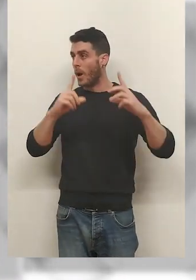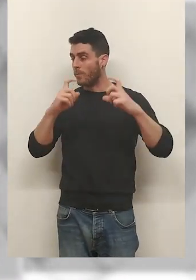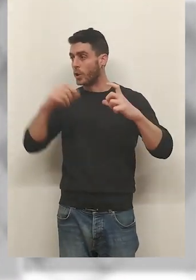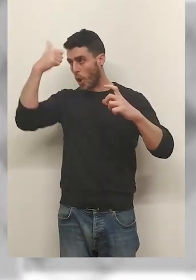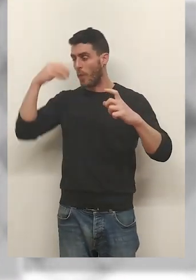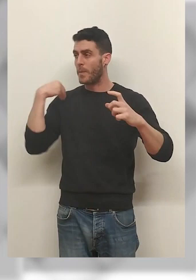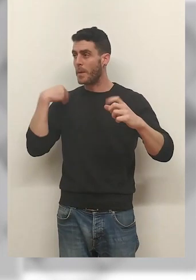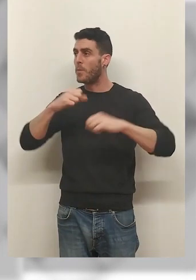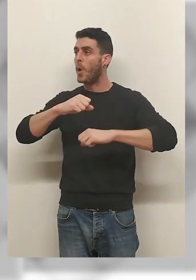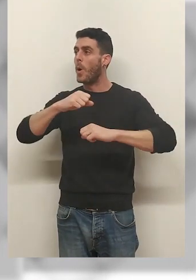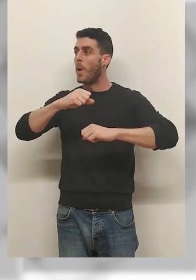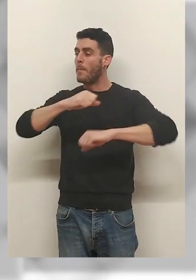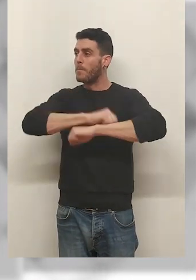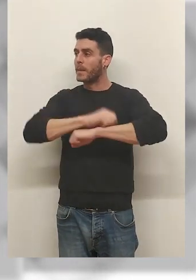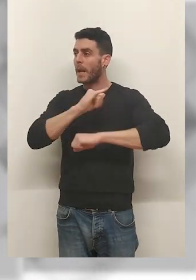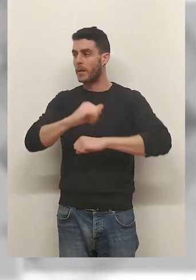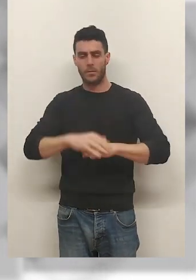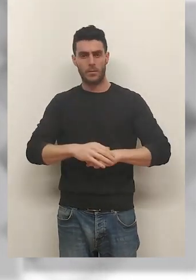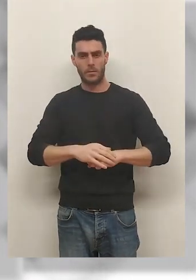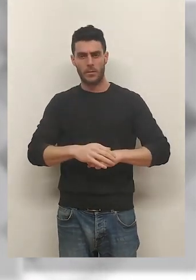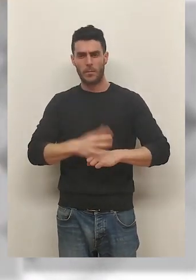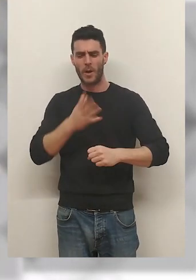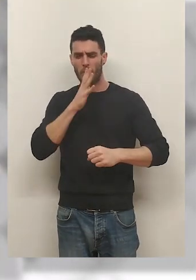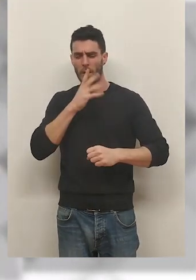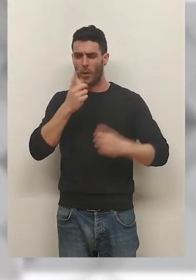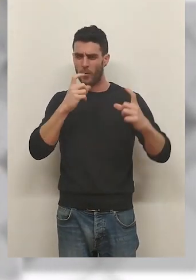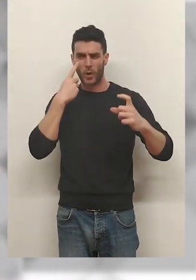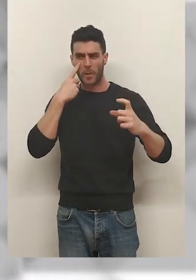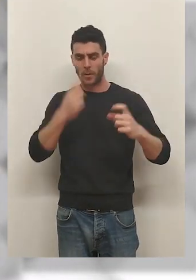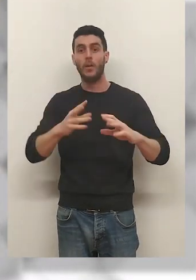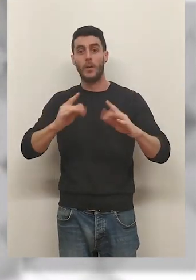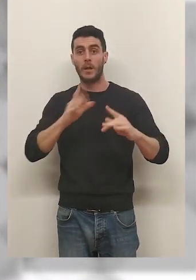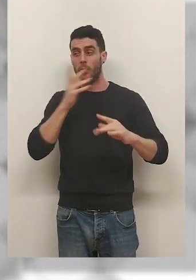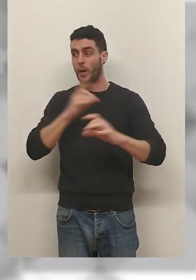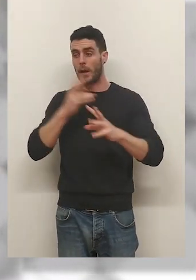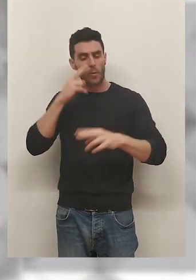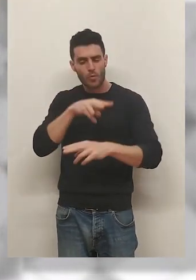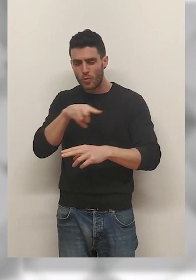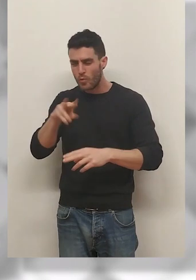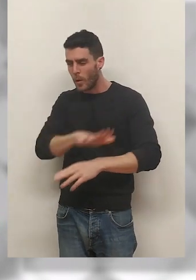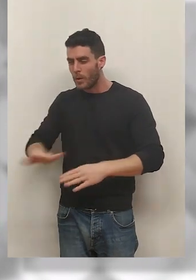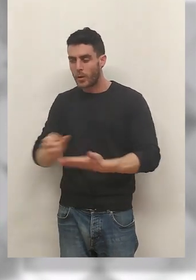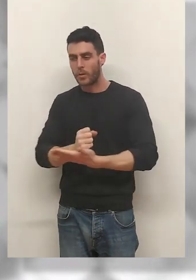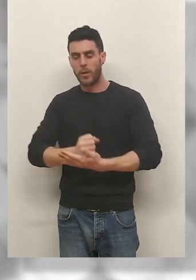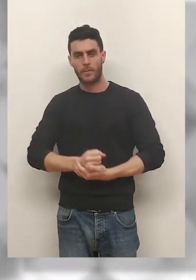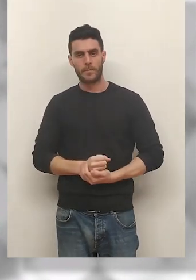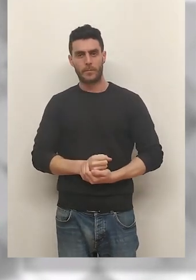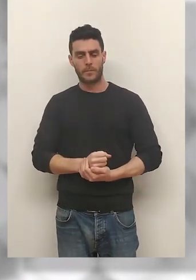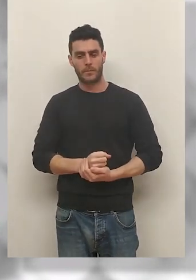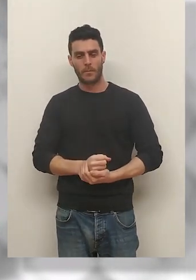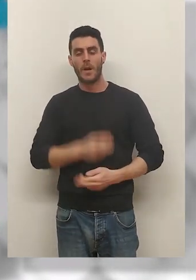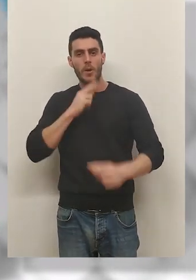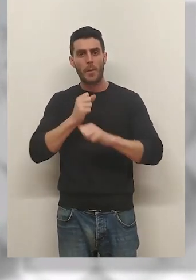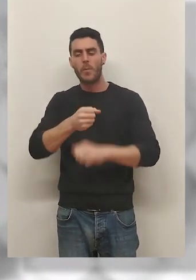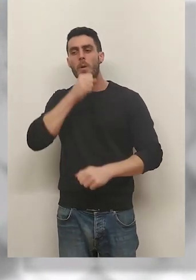foto de este hombre en la ventana. ¿Le refirió por qué le habían hecho la foto? Sí, porque se les quedaba mucho mirando a todos los niños. Mami, que se la llevaba